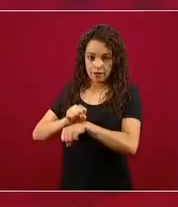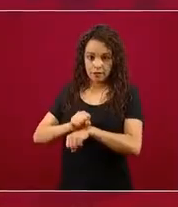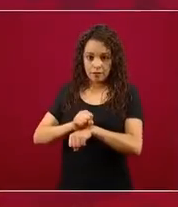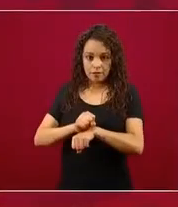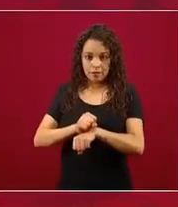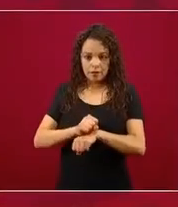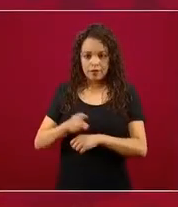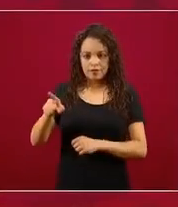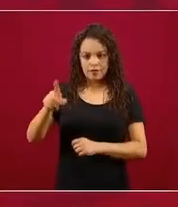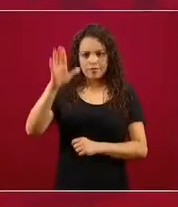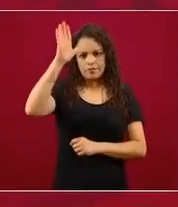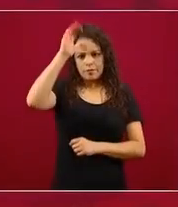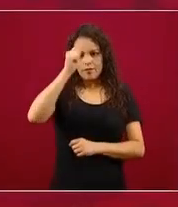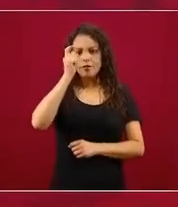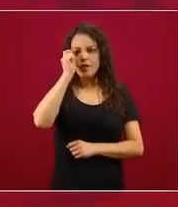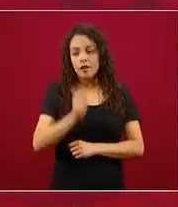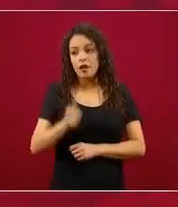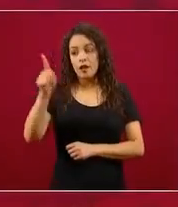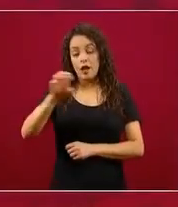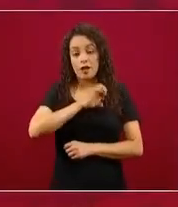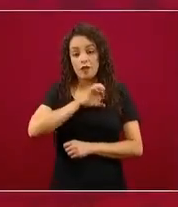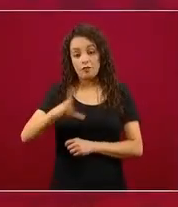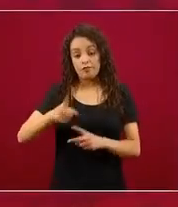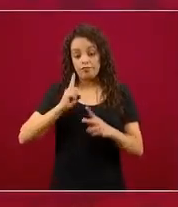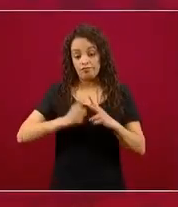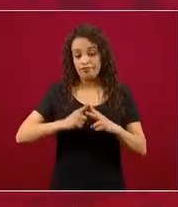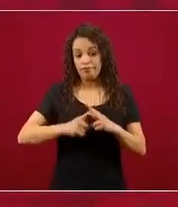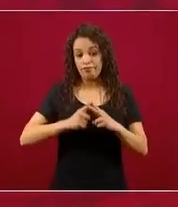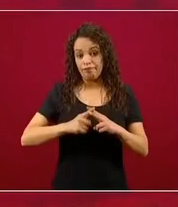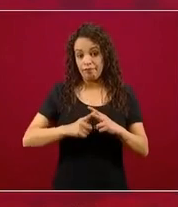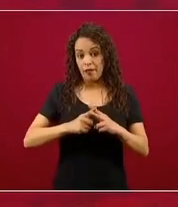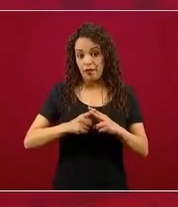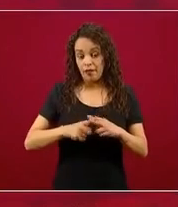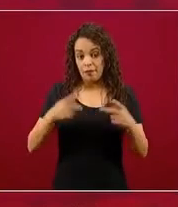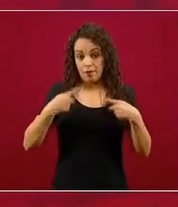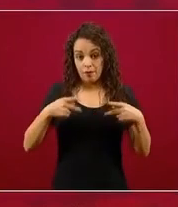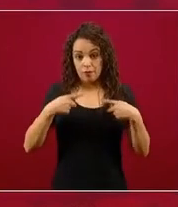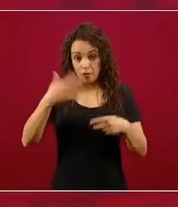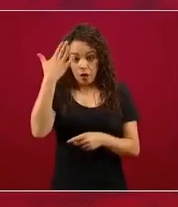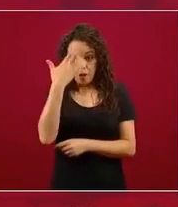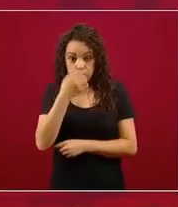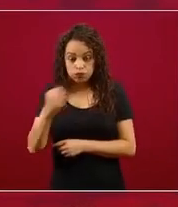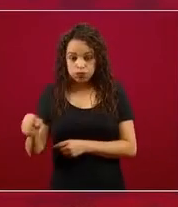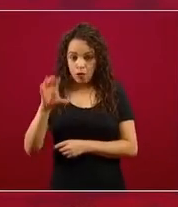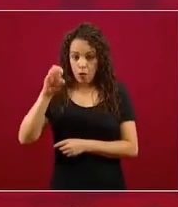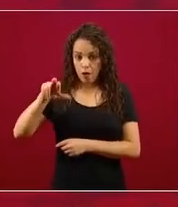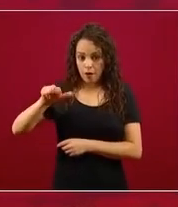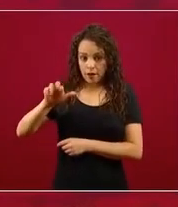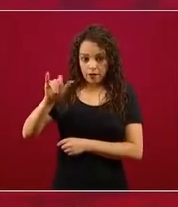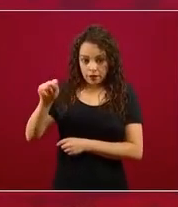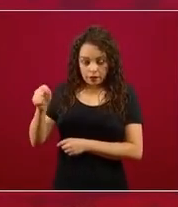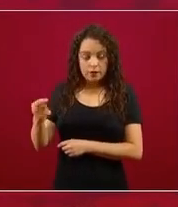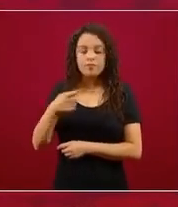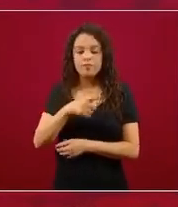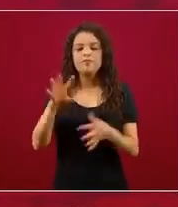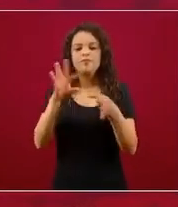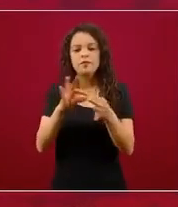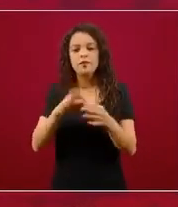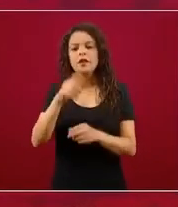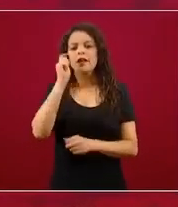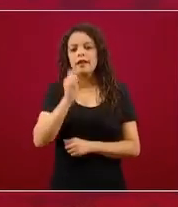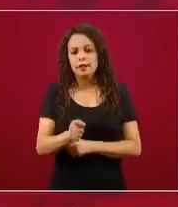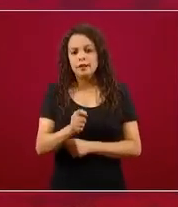grupo de especialistas en matemáticas que coordina Conacyt, habíamos identificado las oportunidades de